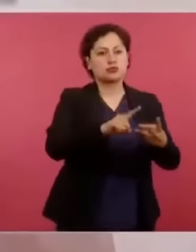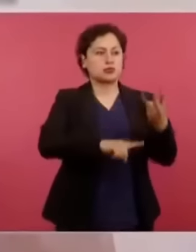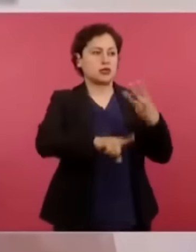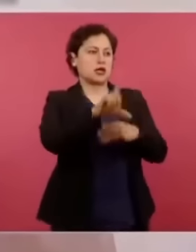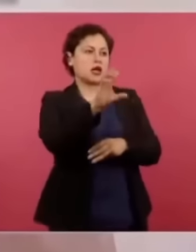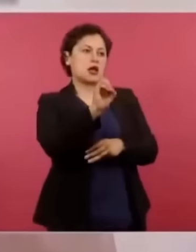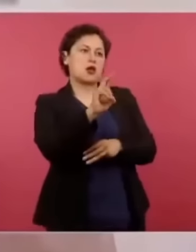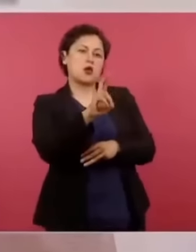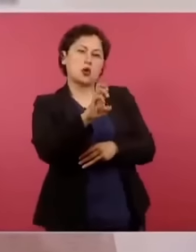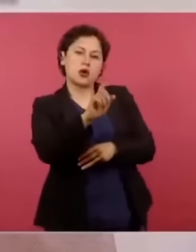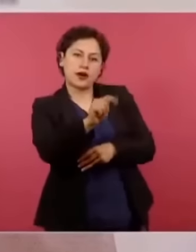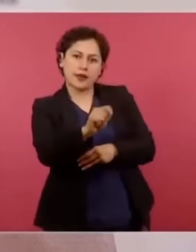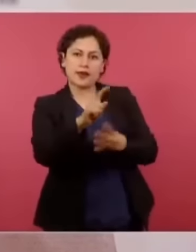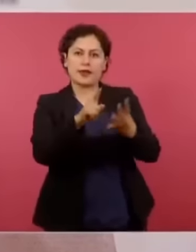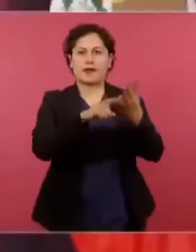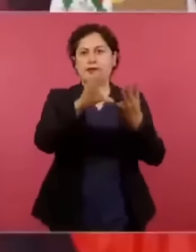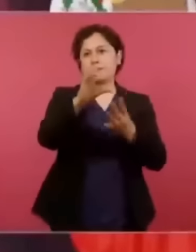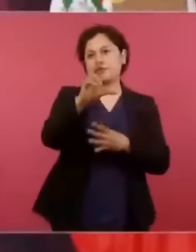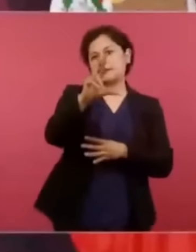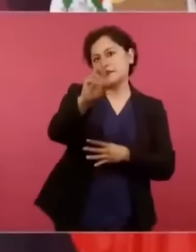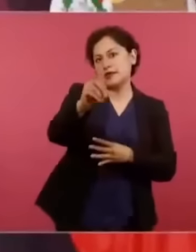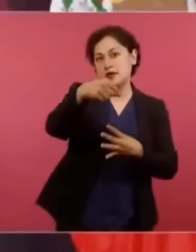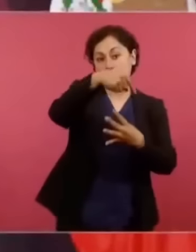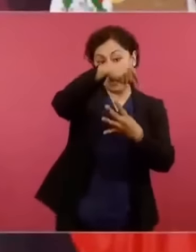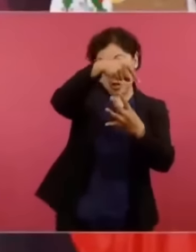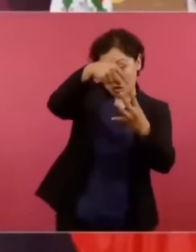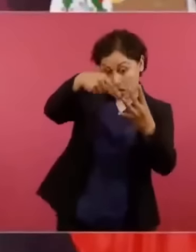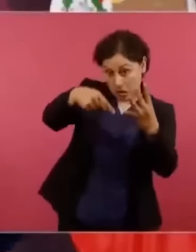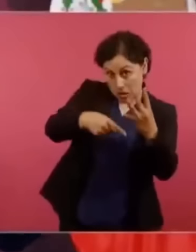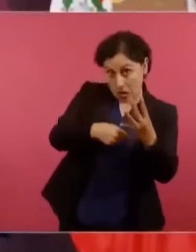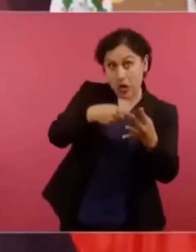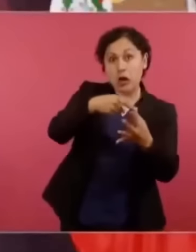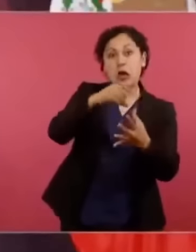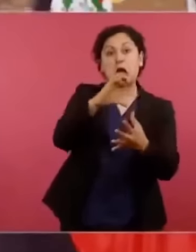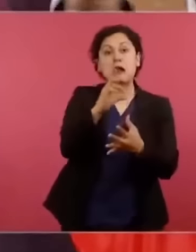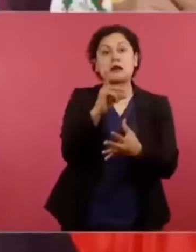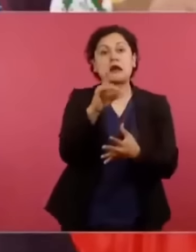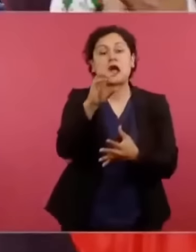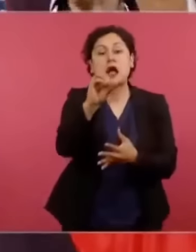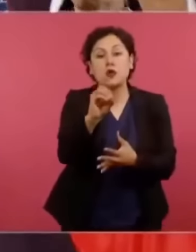y que Ciro y que Claudio